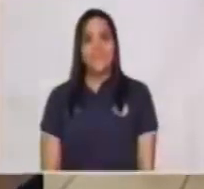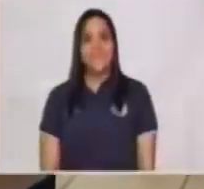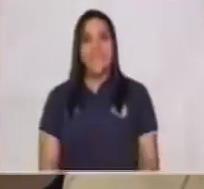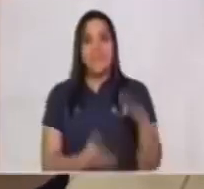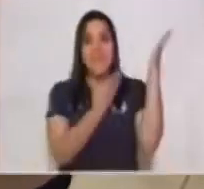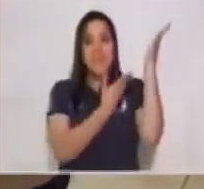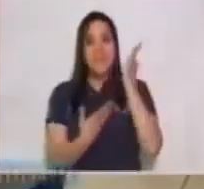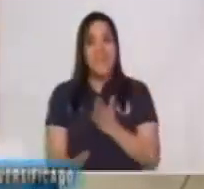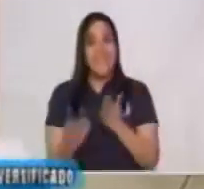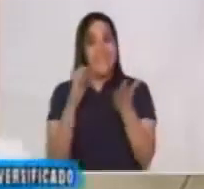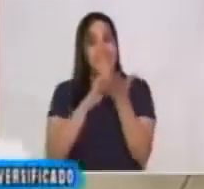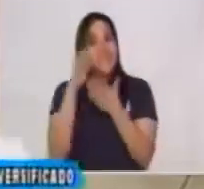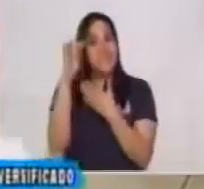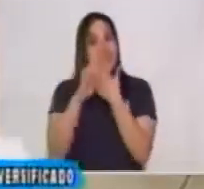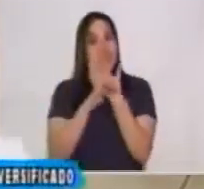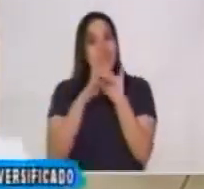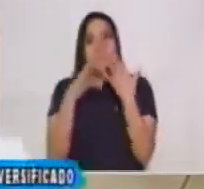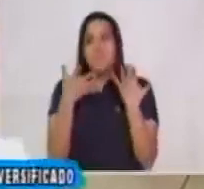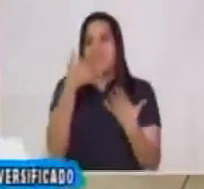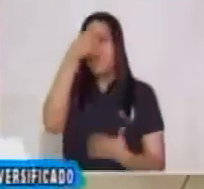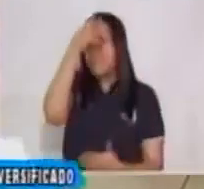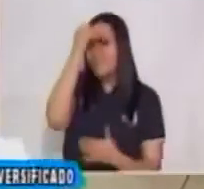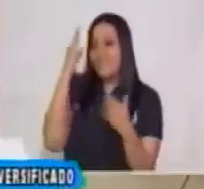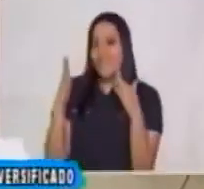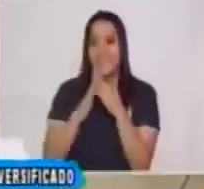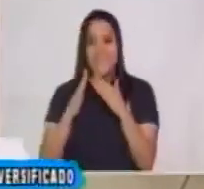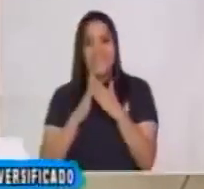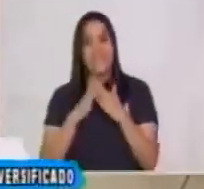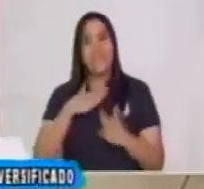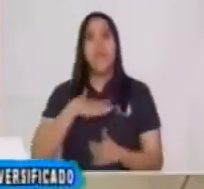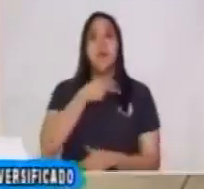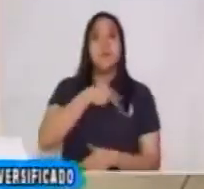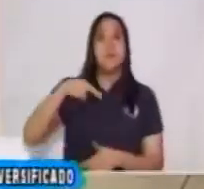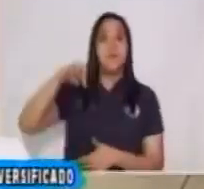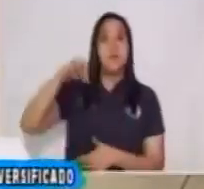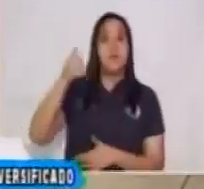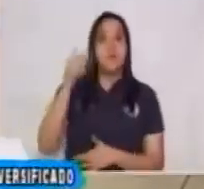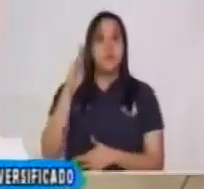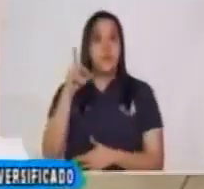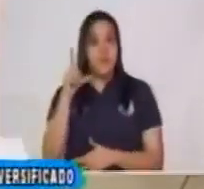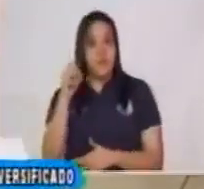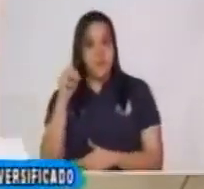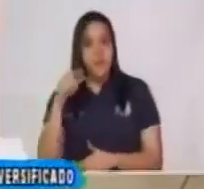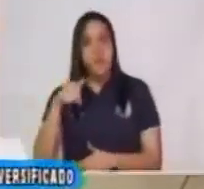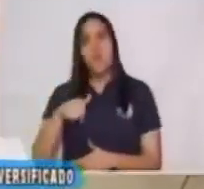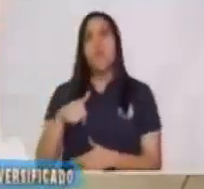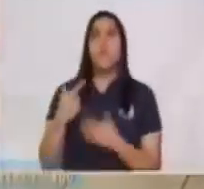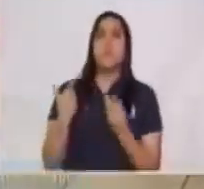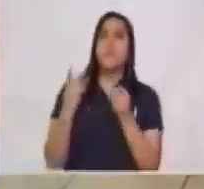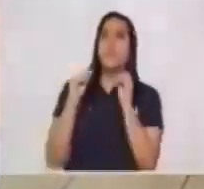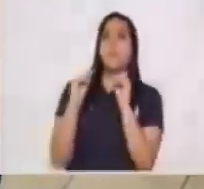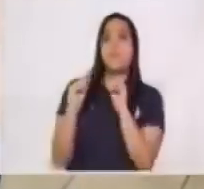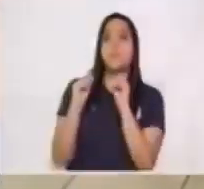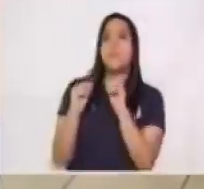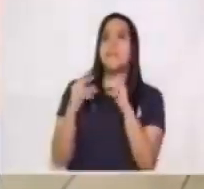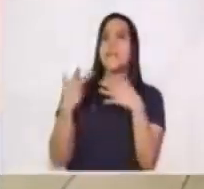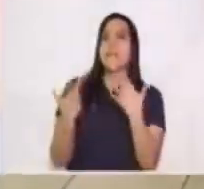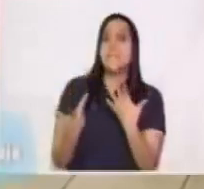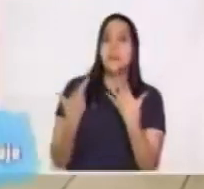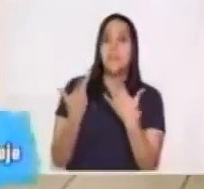Bienvenido nuevamente a tu espacio educativo Aprendo en Casa. Soy Pablo Salvatierra y en esta oportunidad desarrollaré el tema